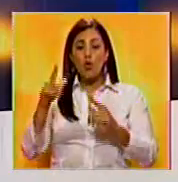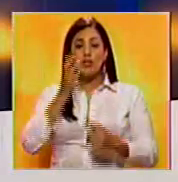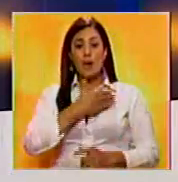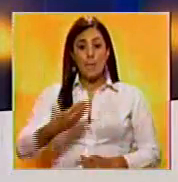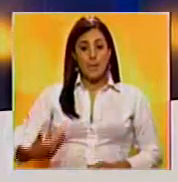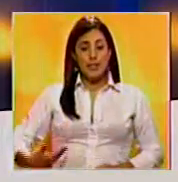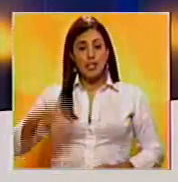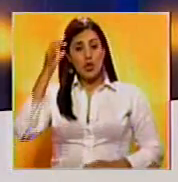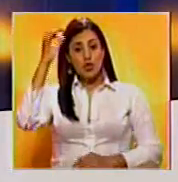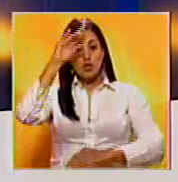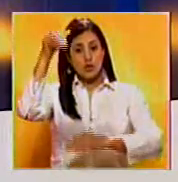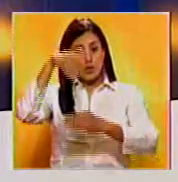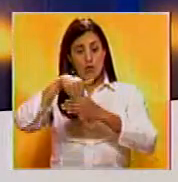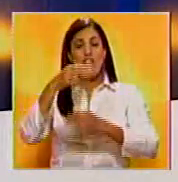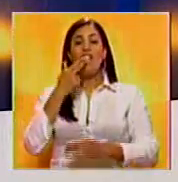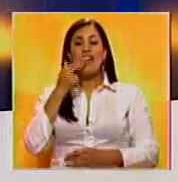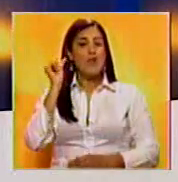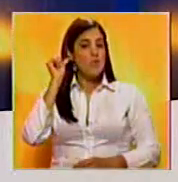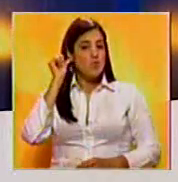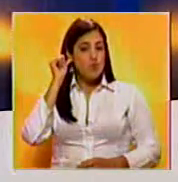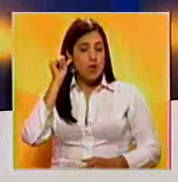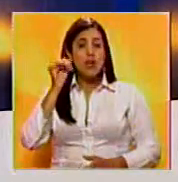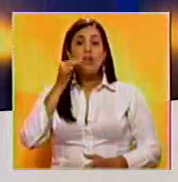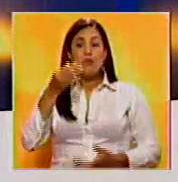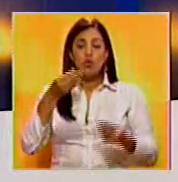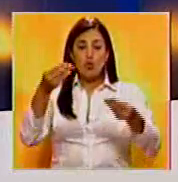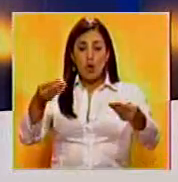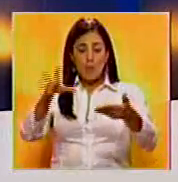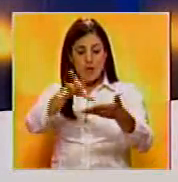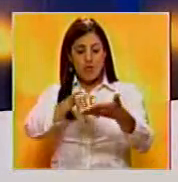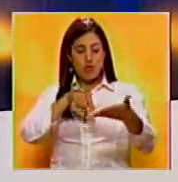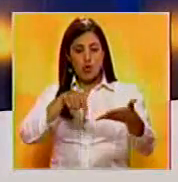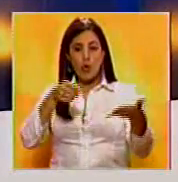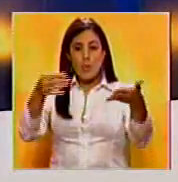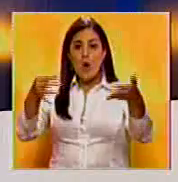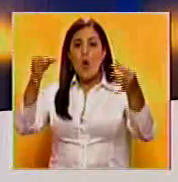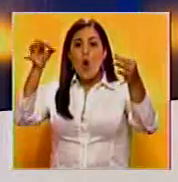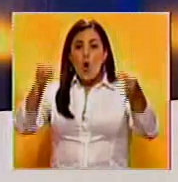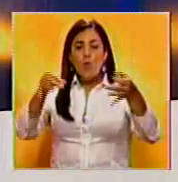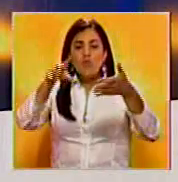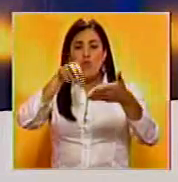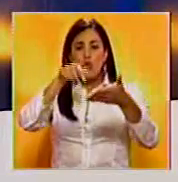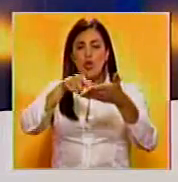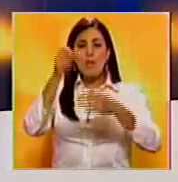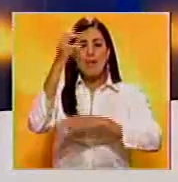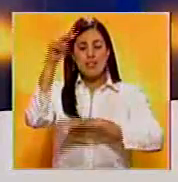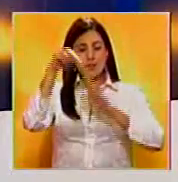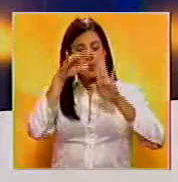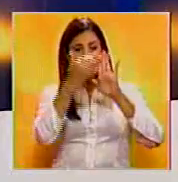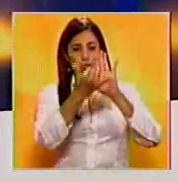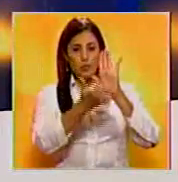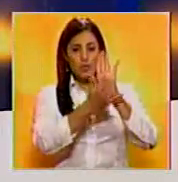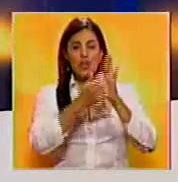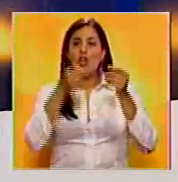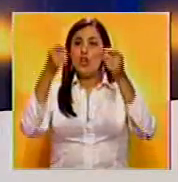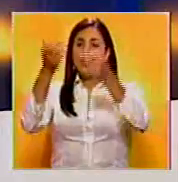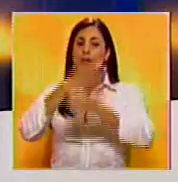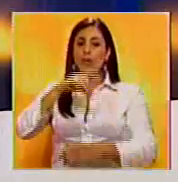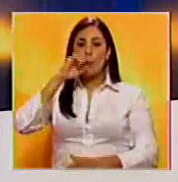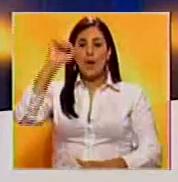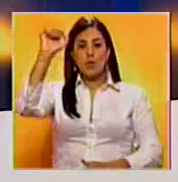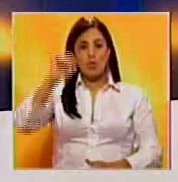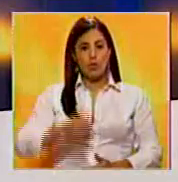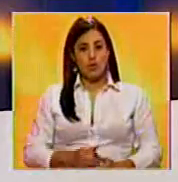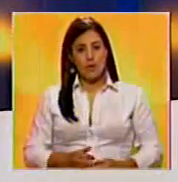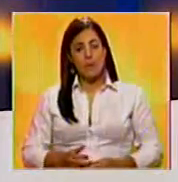La presidenta del Consejo Nacional Electoral, Tibisay, Lucena, entregó la copia del primer boletín de los resultados en la Asamblea Nacional Constituyente al presidente de la República,